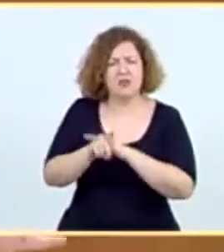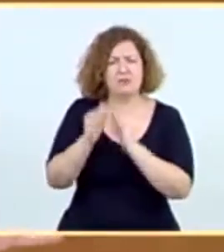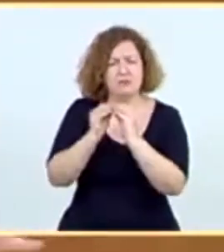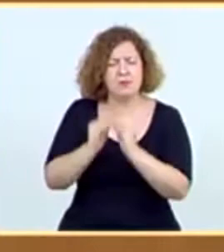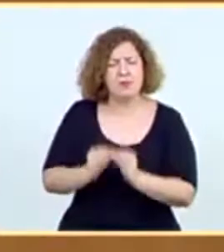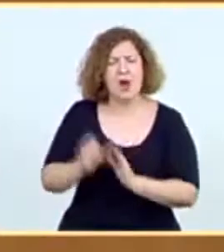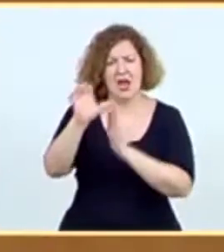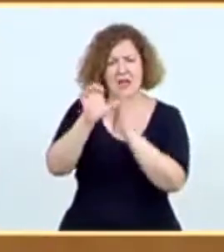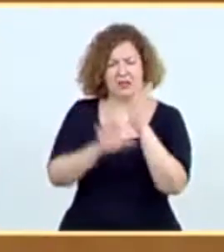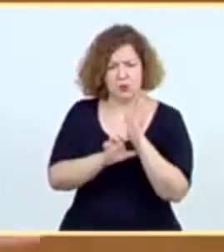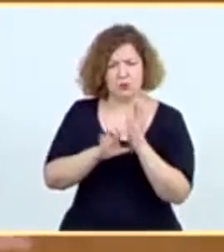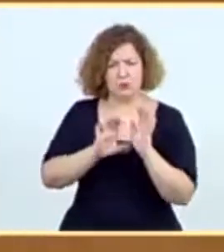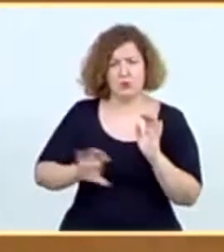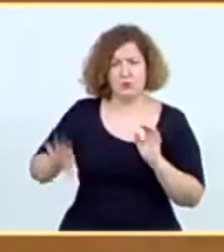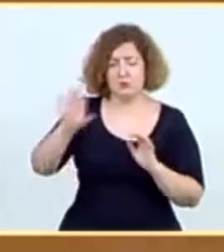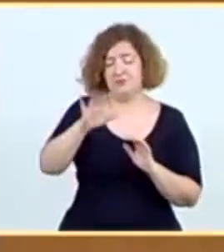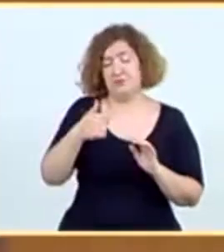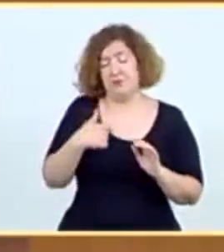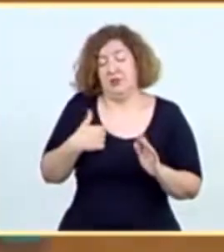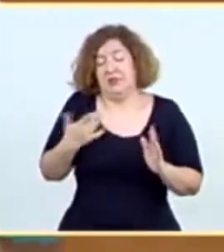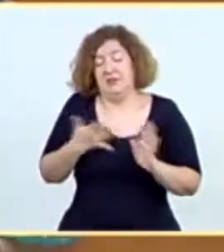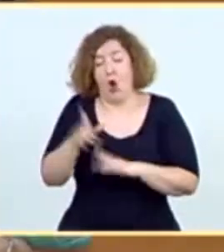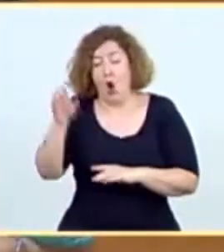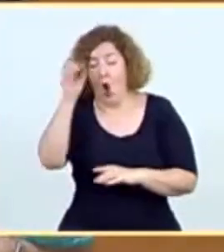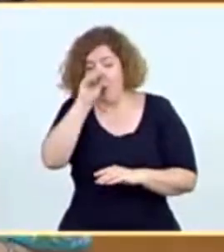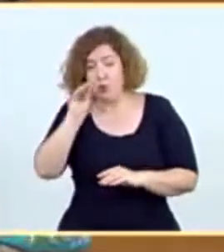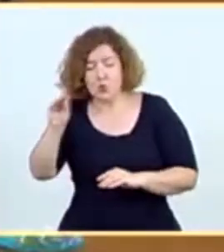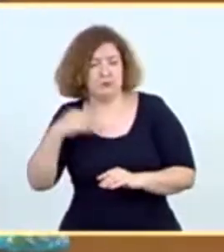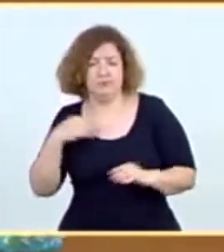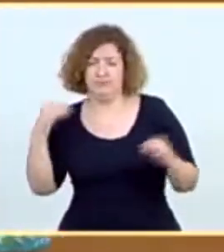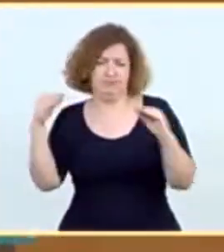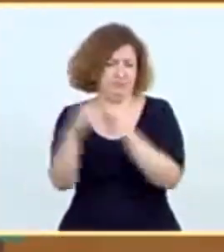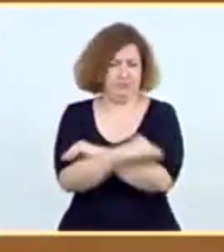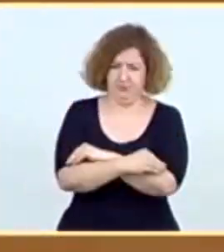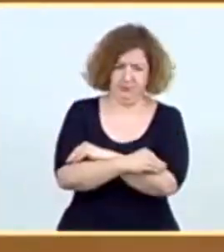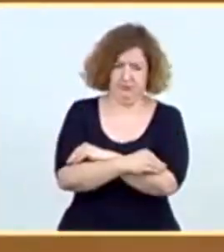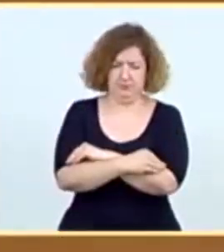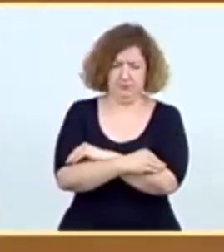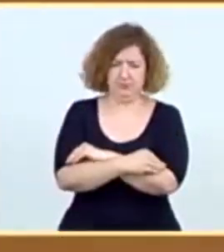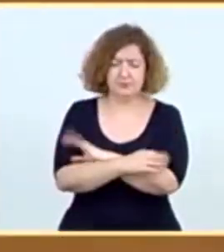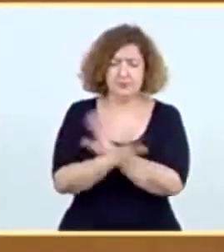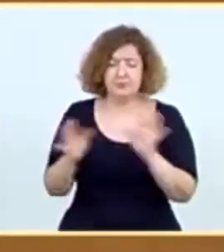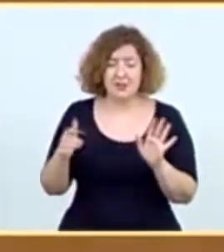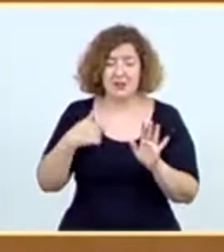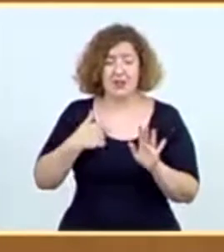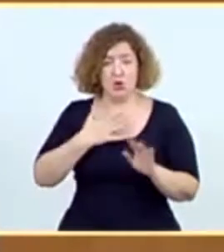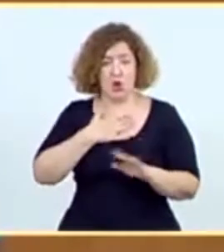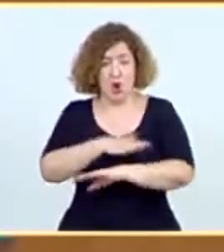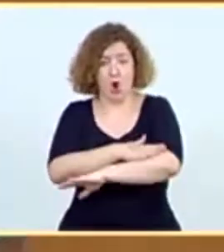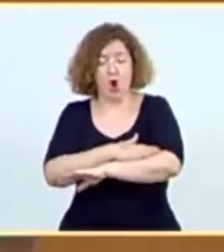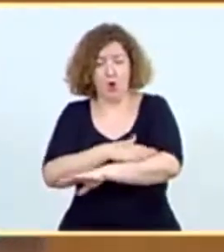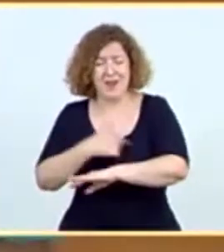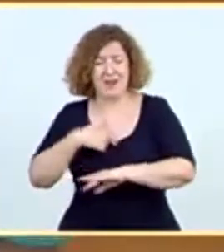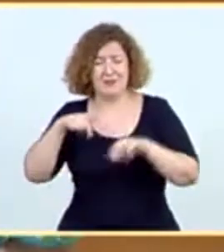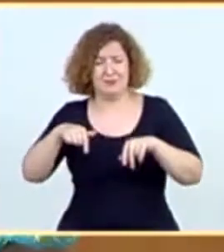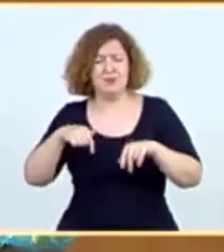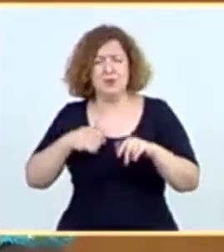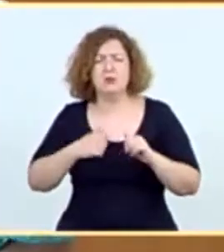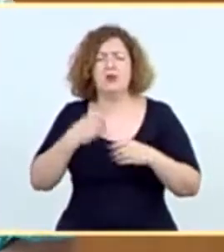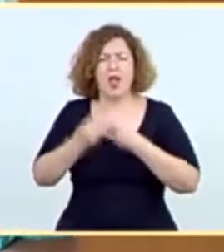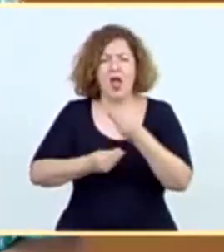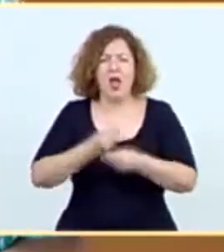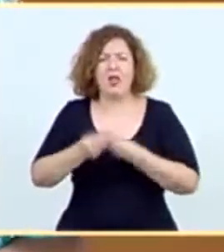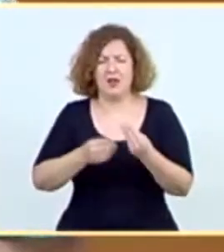tanto, entenderá, señoría, que no comparta su visión en absoluto sobre el desarrollo que este Gobierno al que yo pertenezco estamos